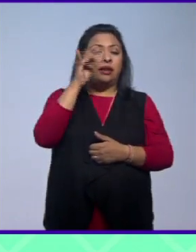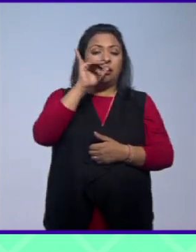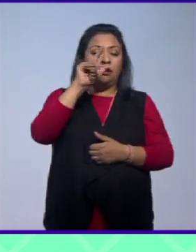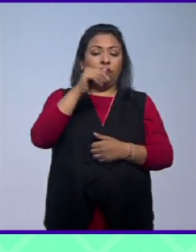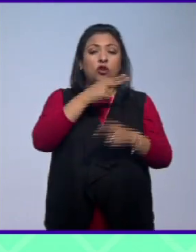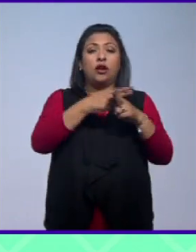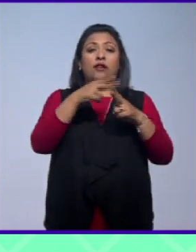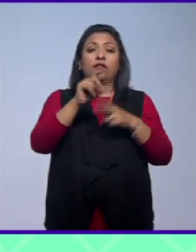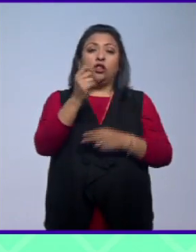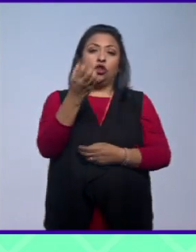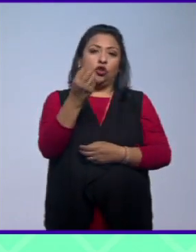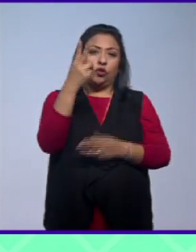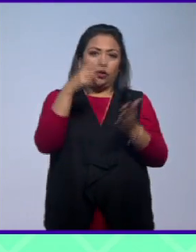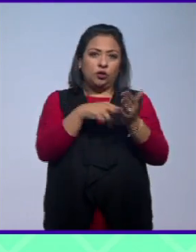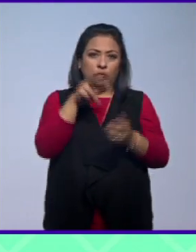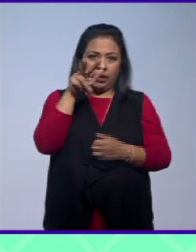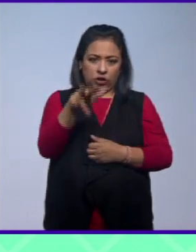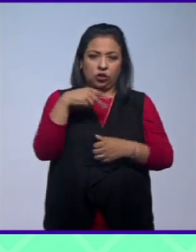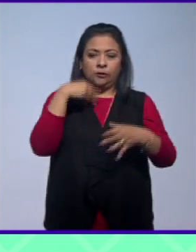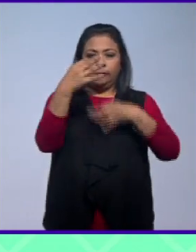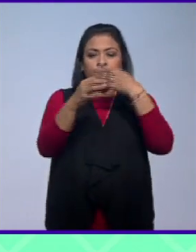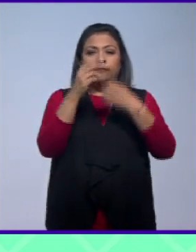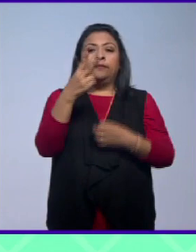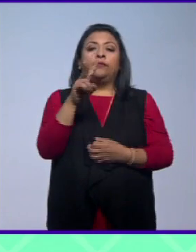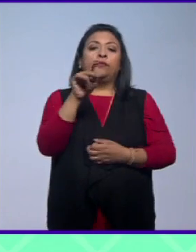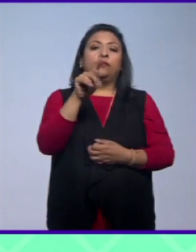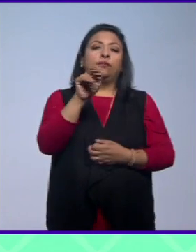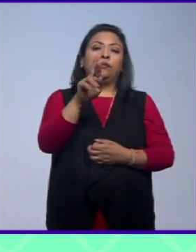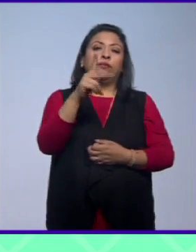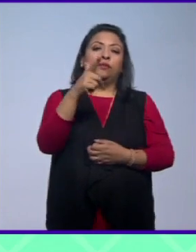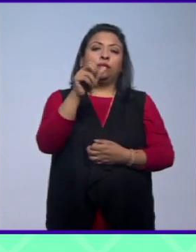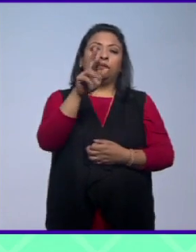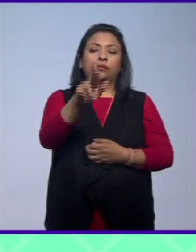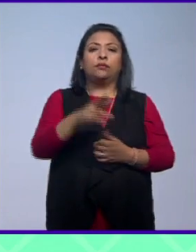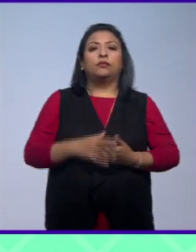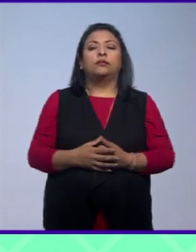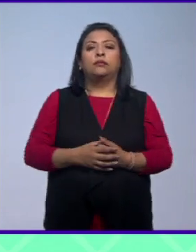octubre de 2018. Noticias 22, Víctor Gaspar.